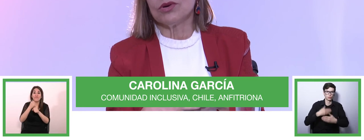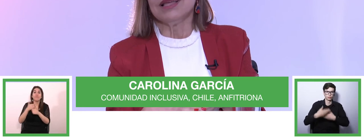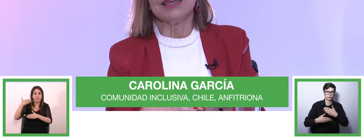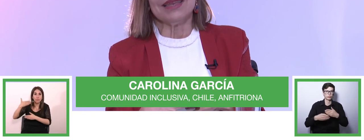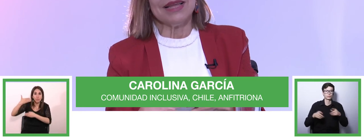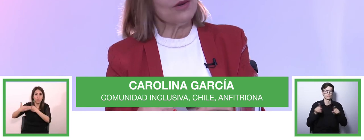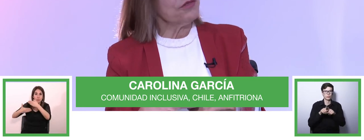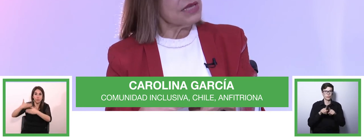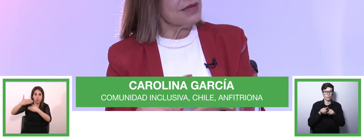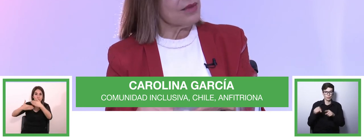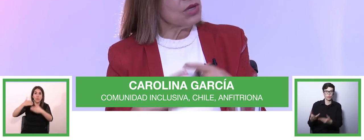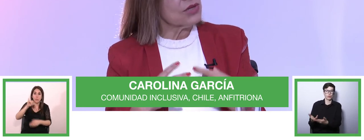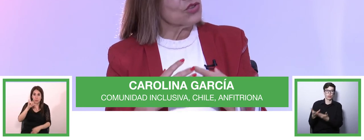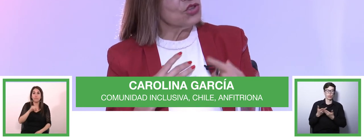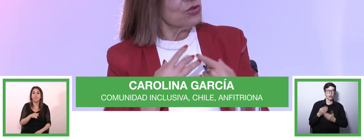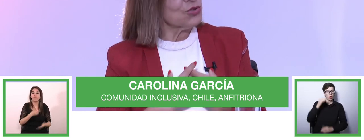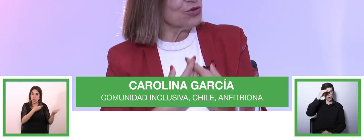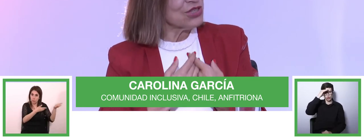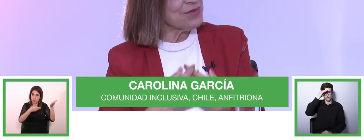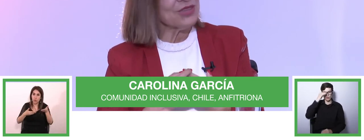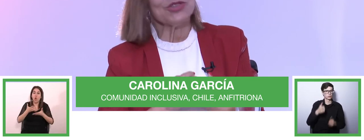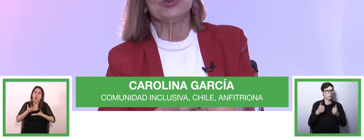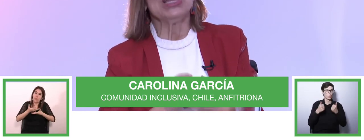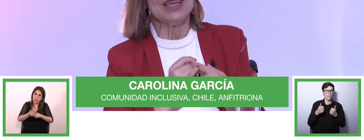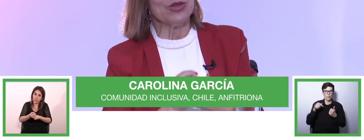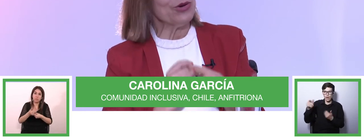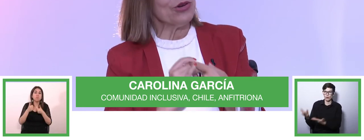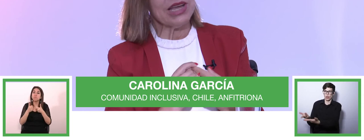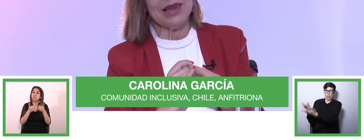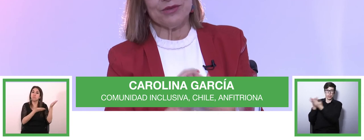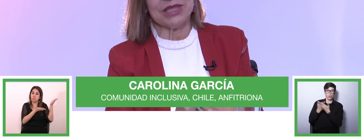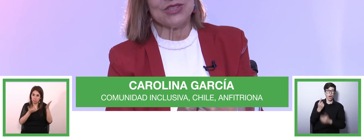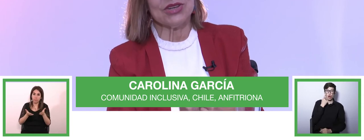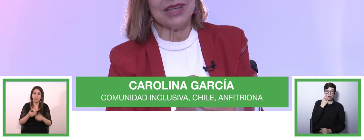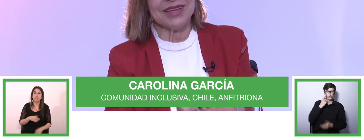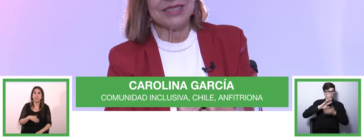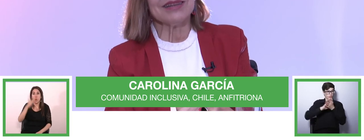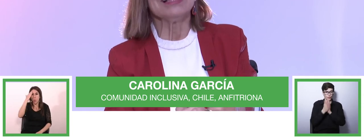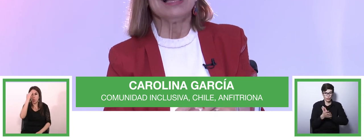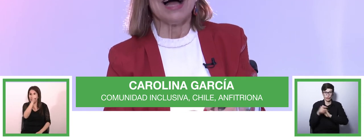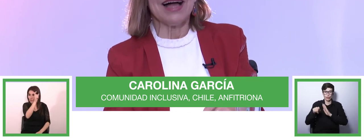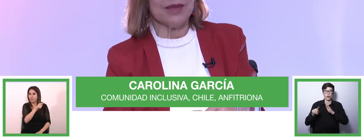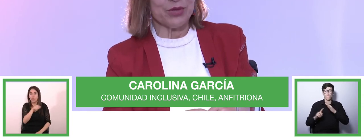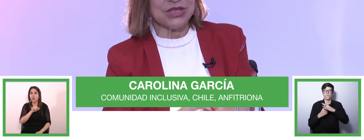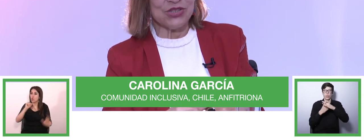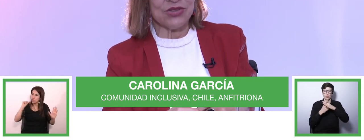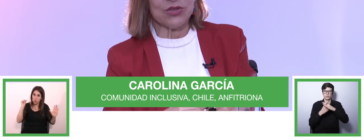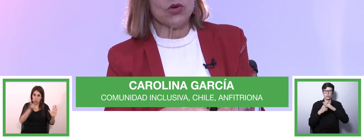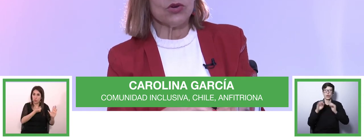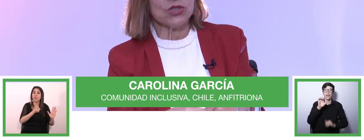voto genial de confianza de poner todo su conocimiento y todo lo que es la Fundación ESEN a